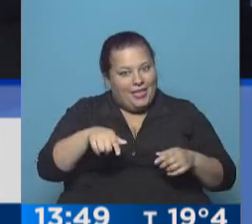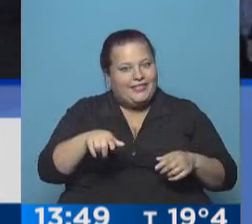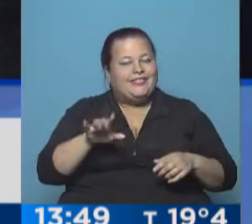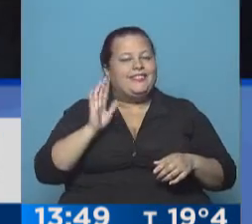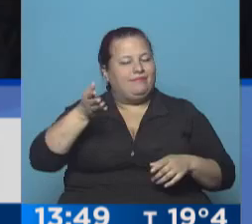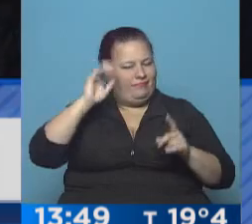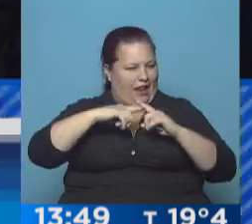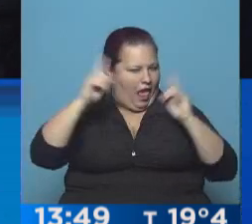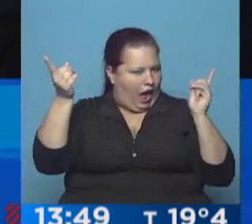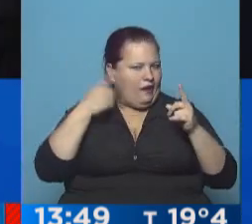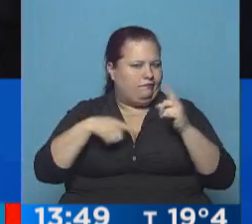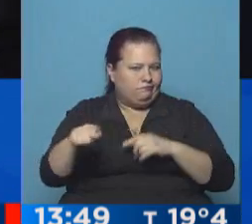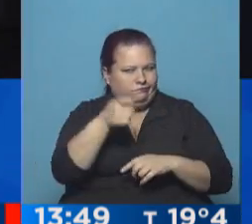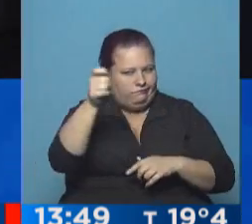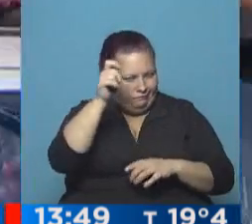para largo. Gracias, Emilio.